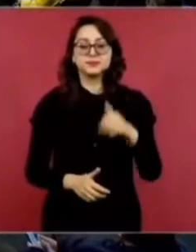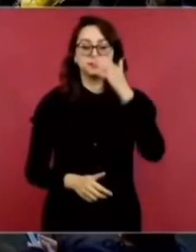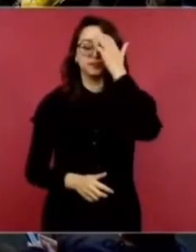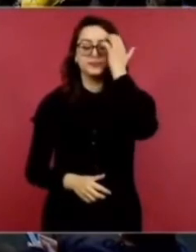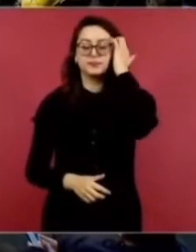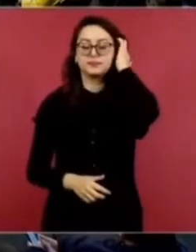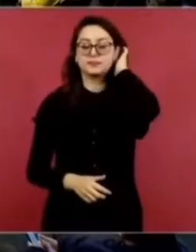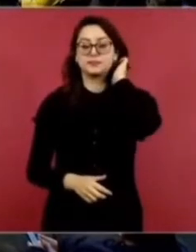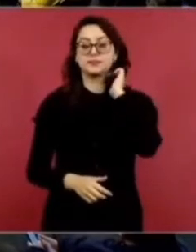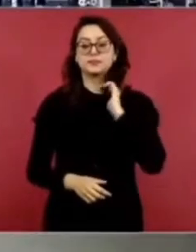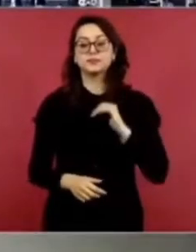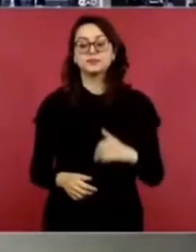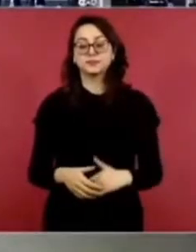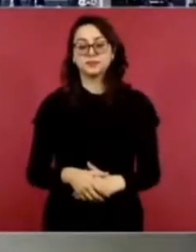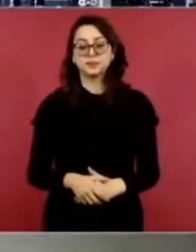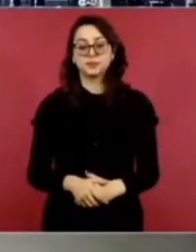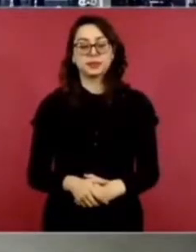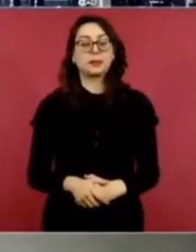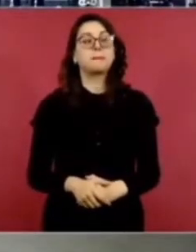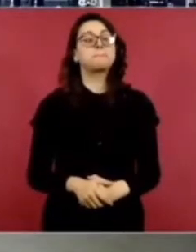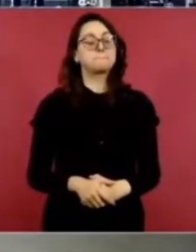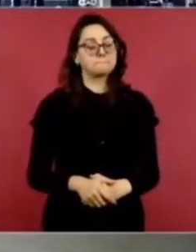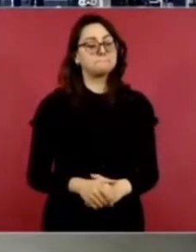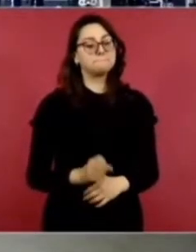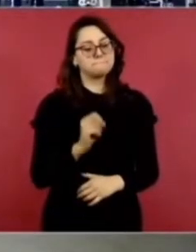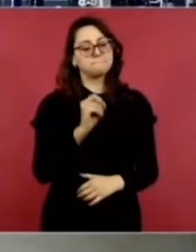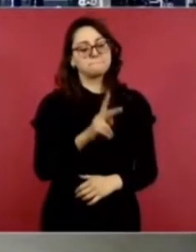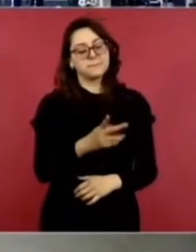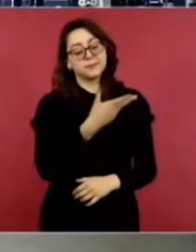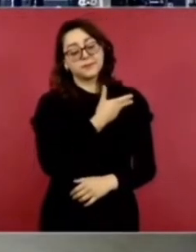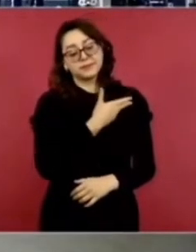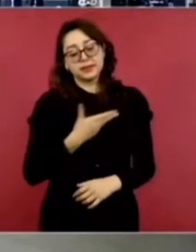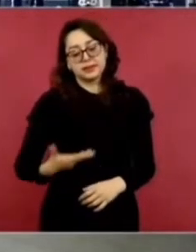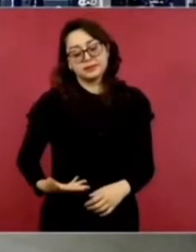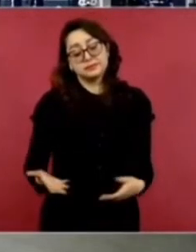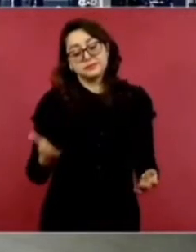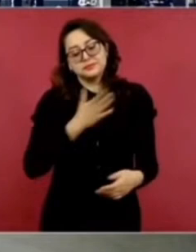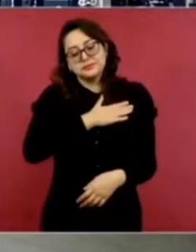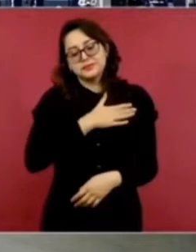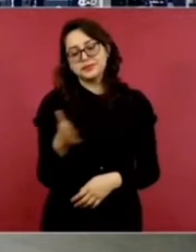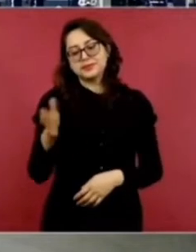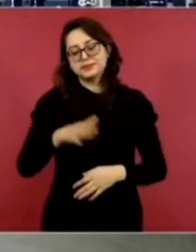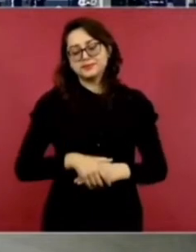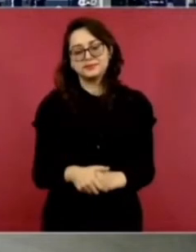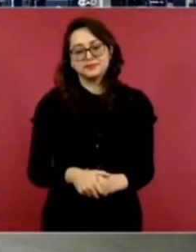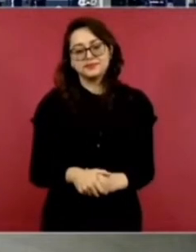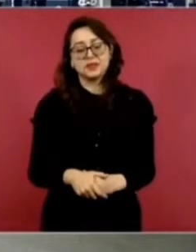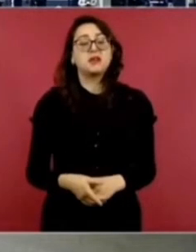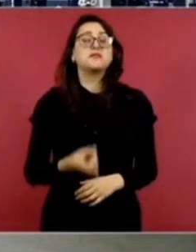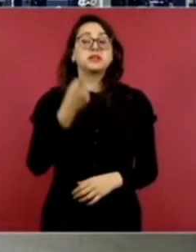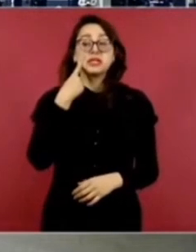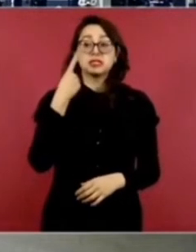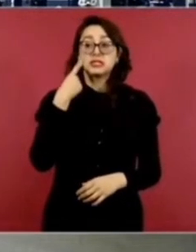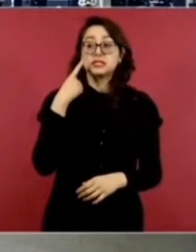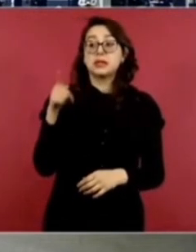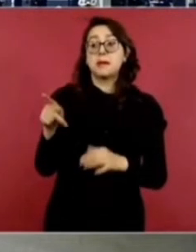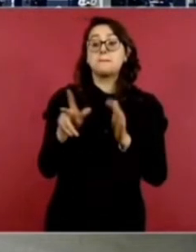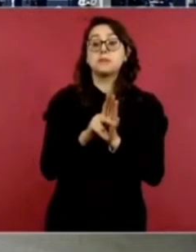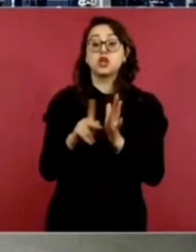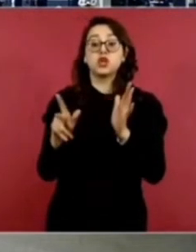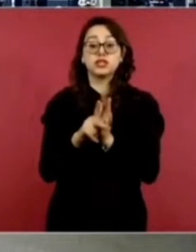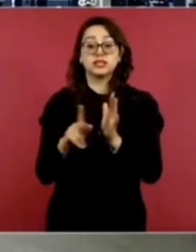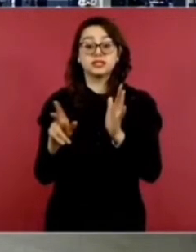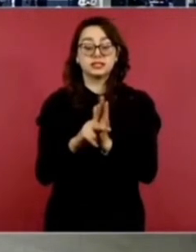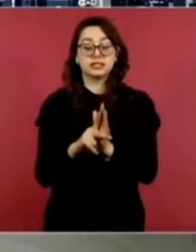Dice que vinieron unos compañeros periodistas, reporteros del periódico Excelsior.